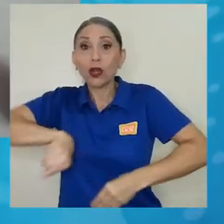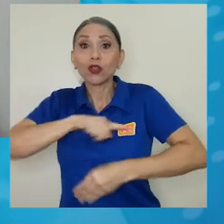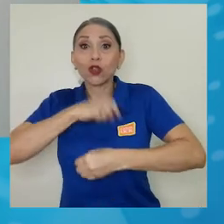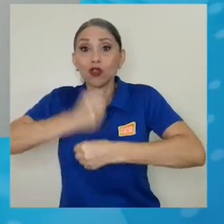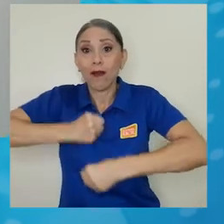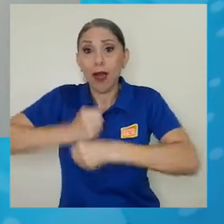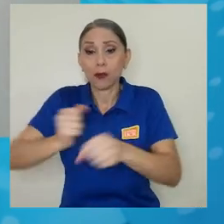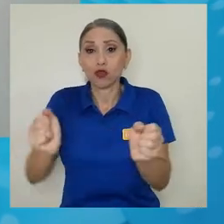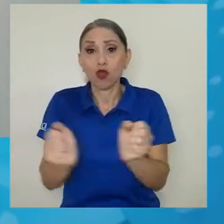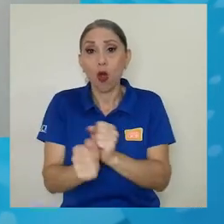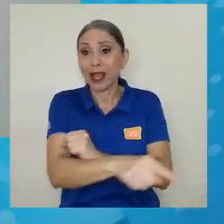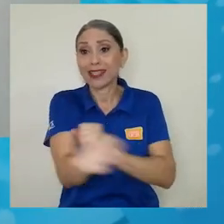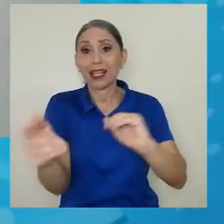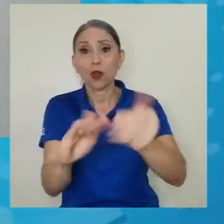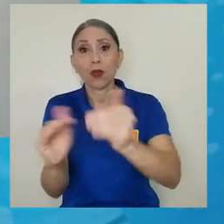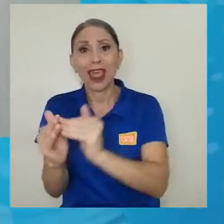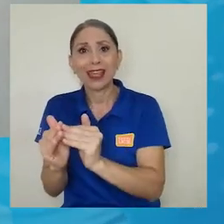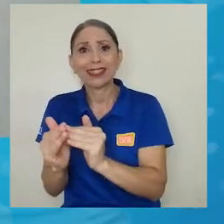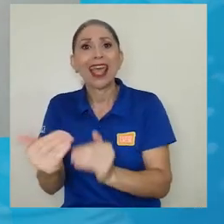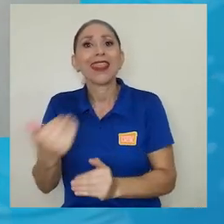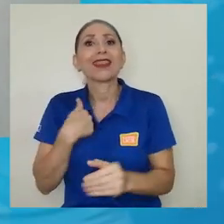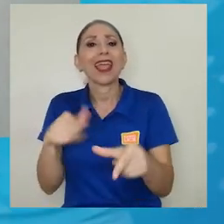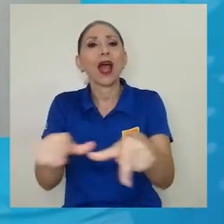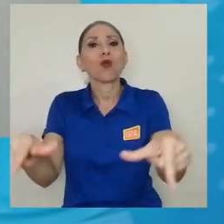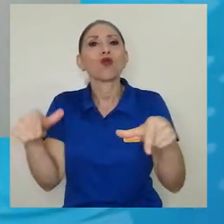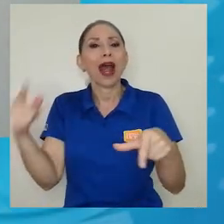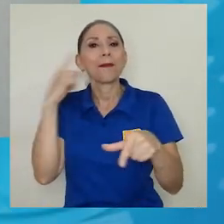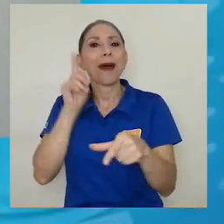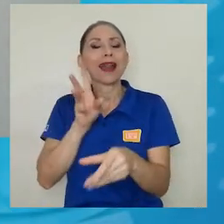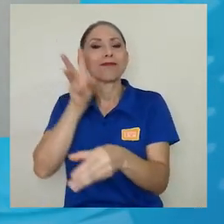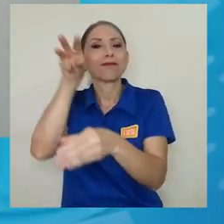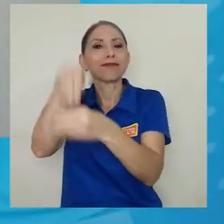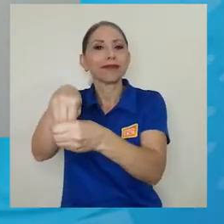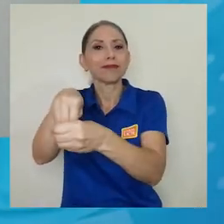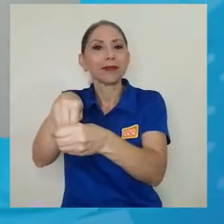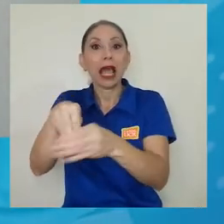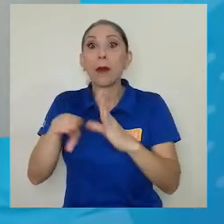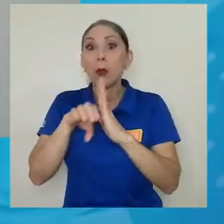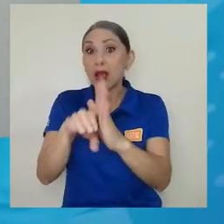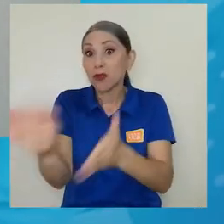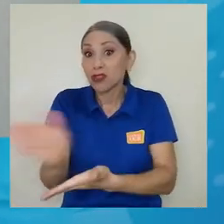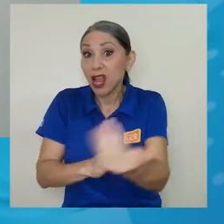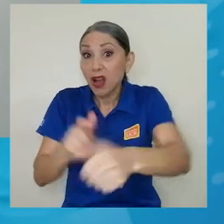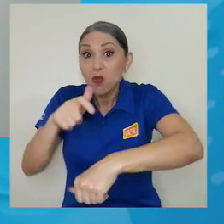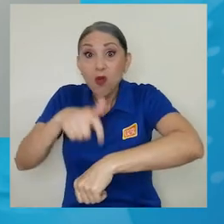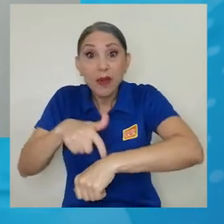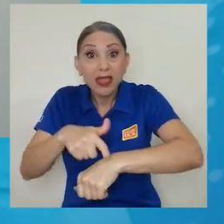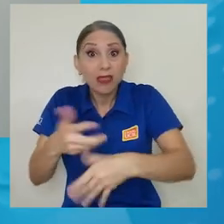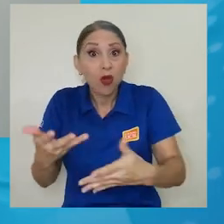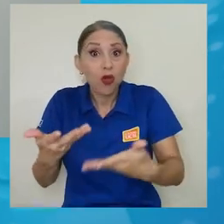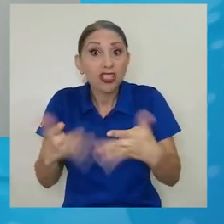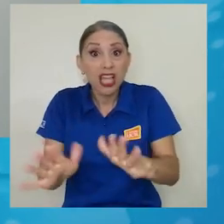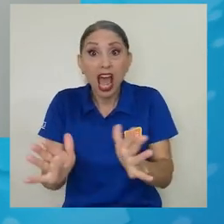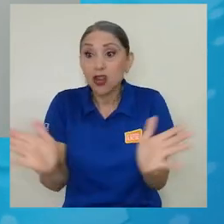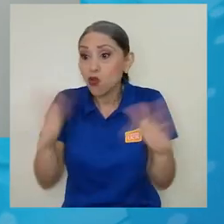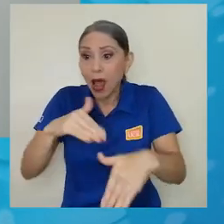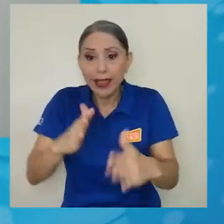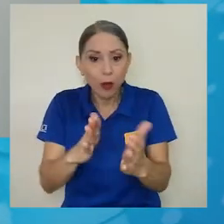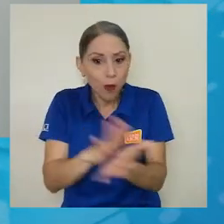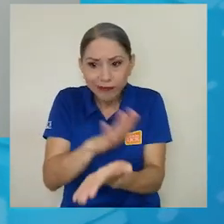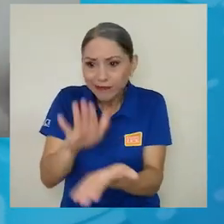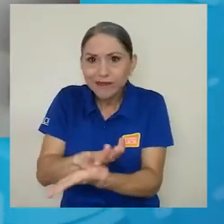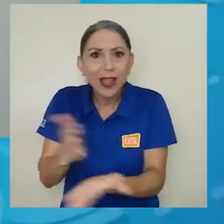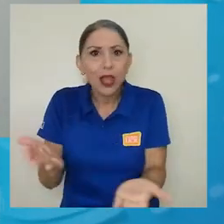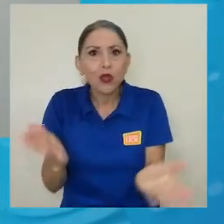las comunidades tuviera lugar donde albergarse. De modo que si en algún momento incluso se desaparecen los recursos físicos,